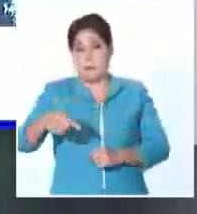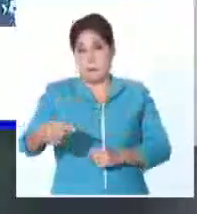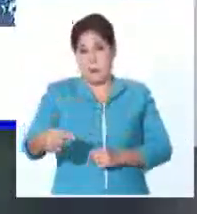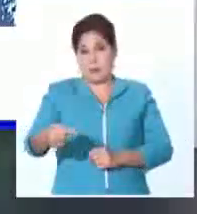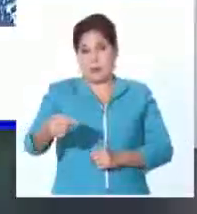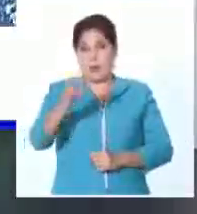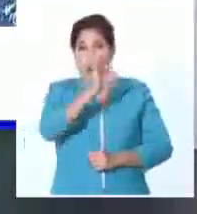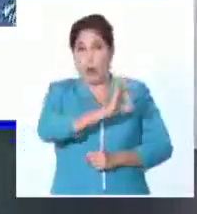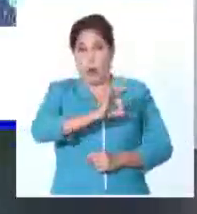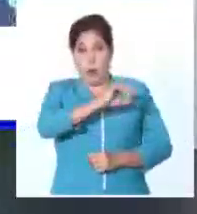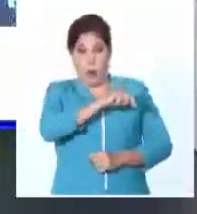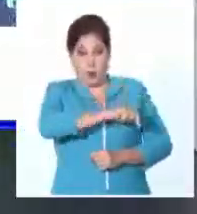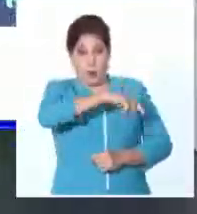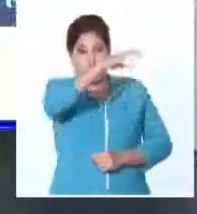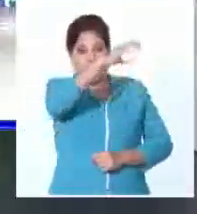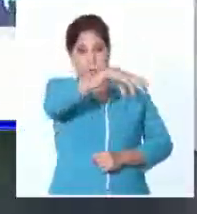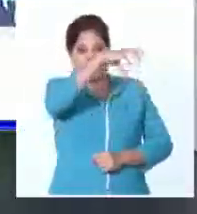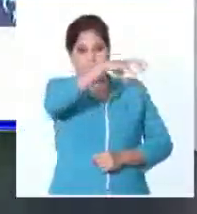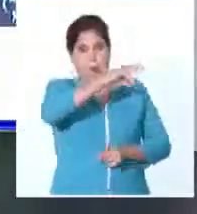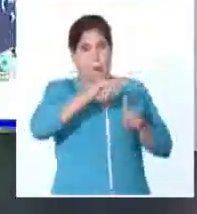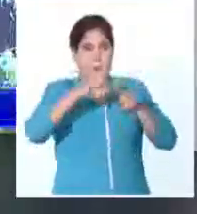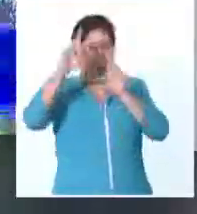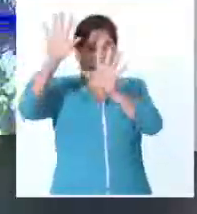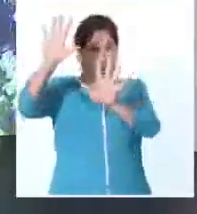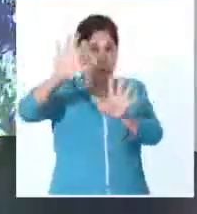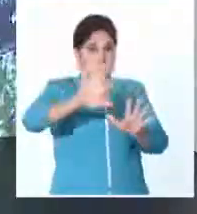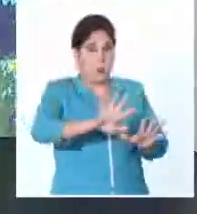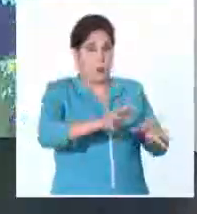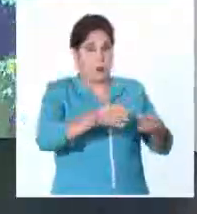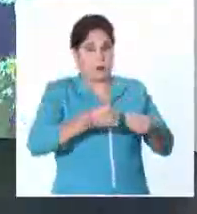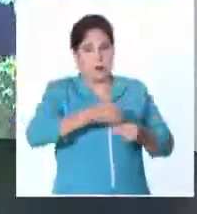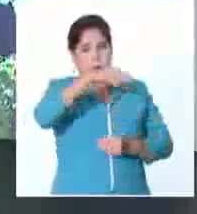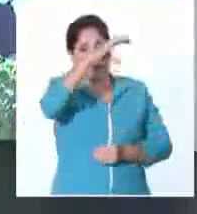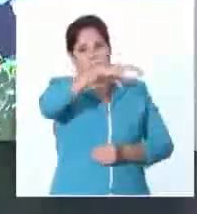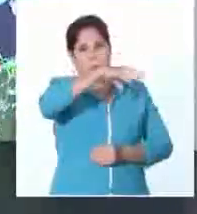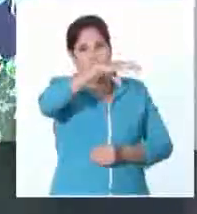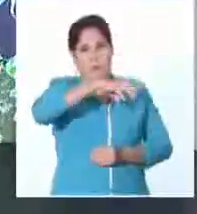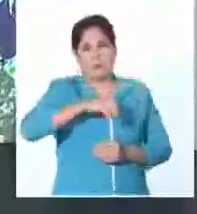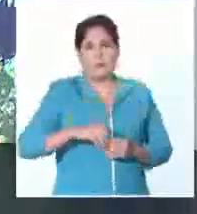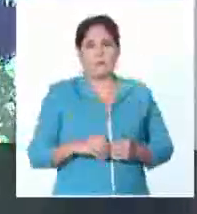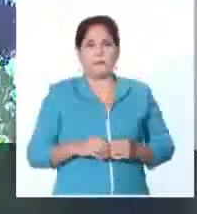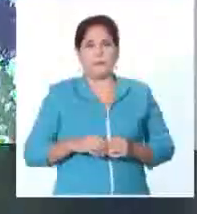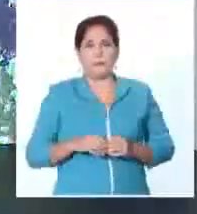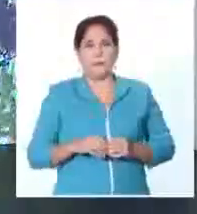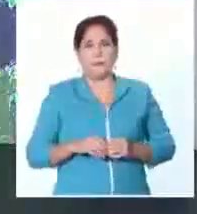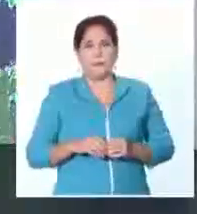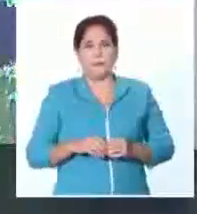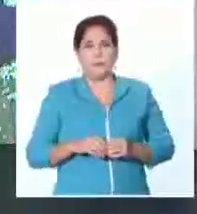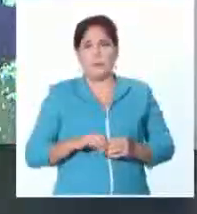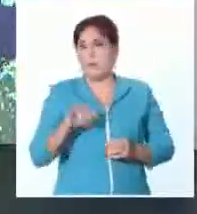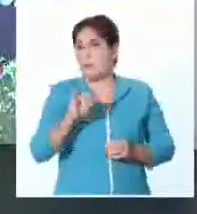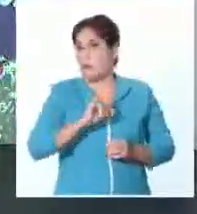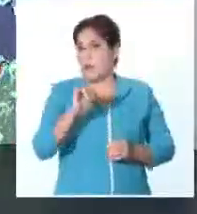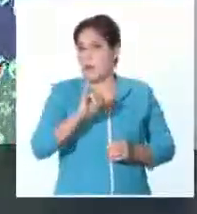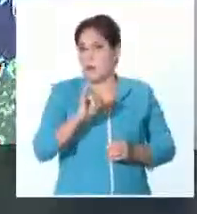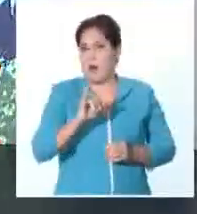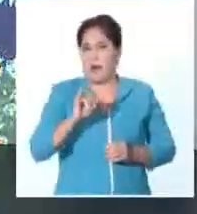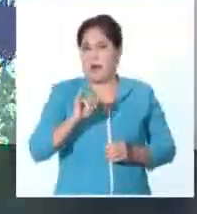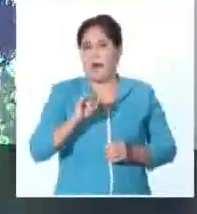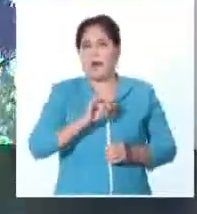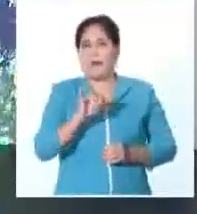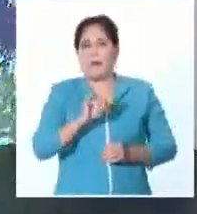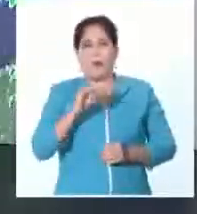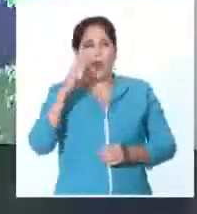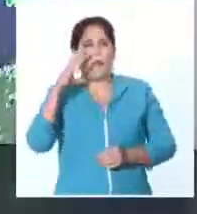oriental debido a una onda tropical que estará transitando por los mares al sur del oriente del país. También se puede apreciar una baja